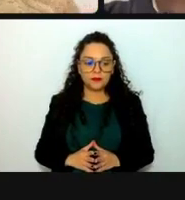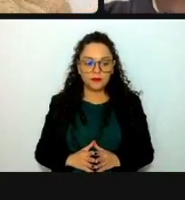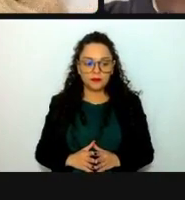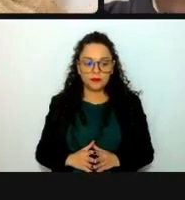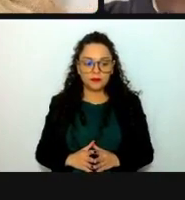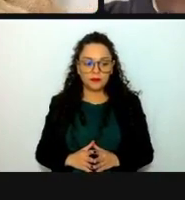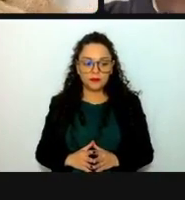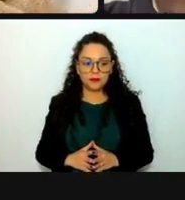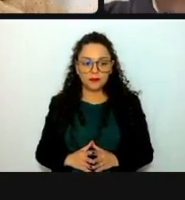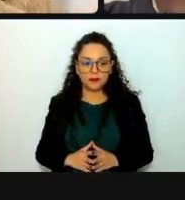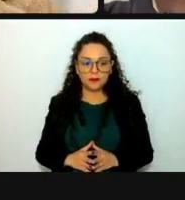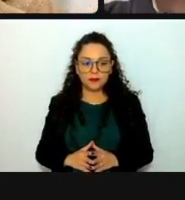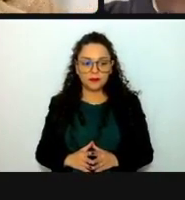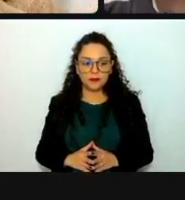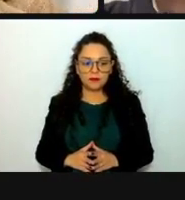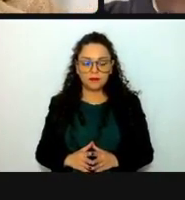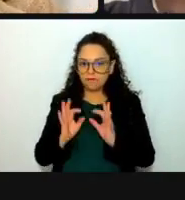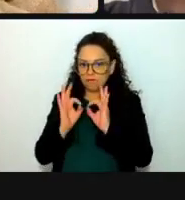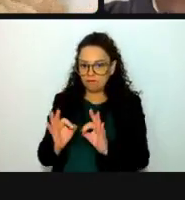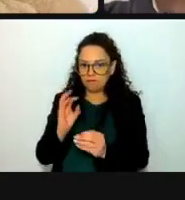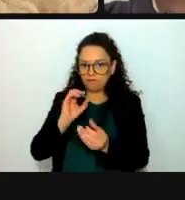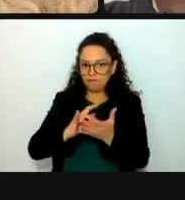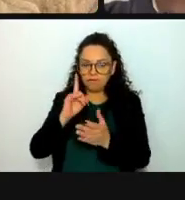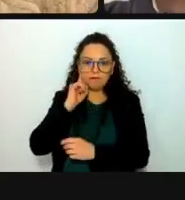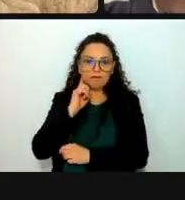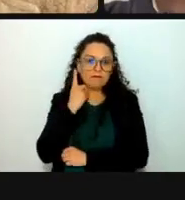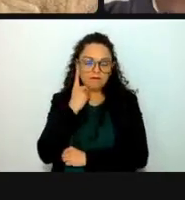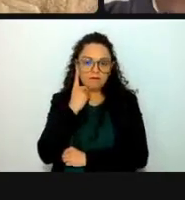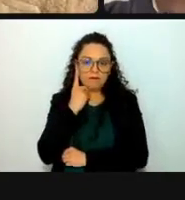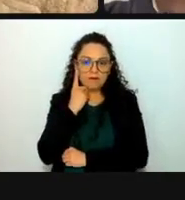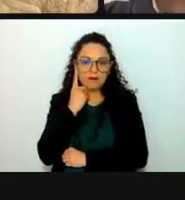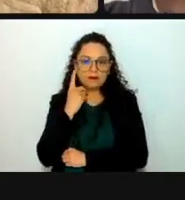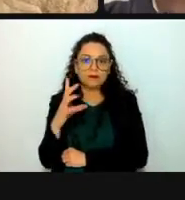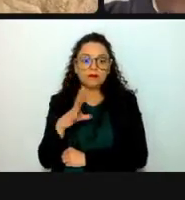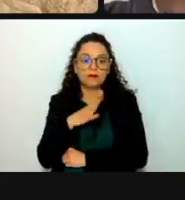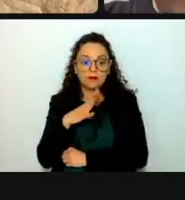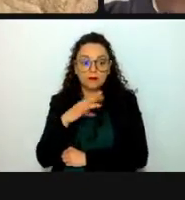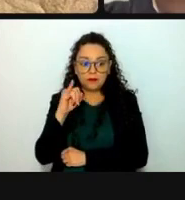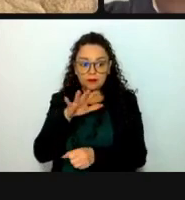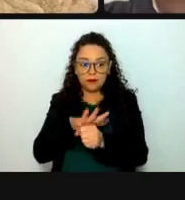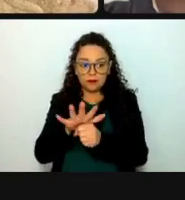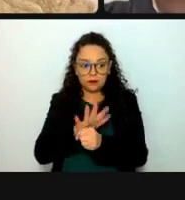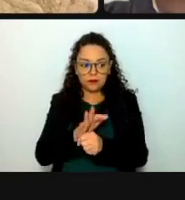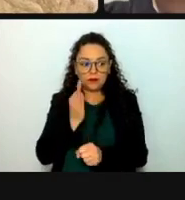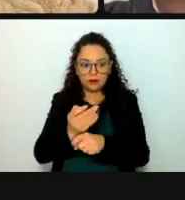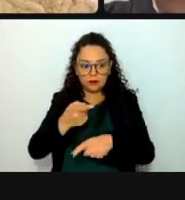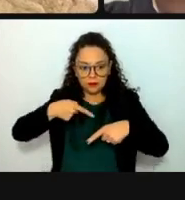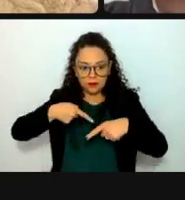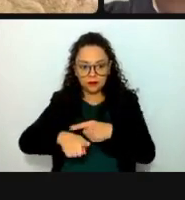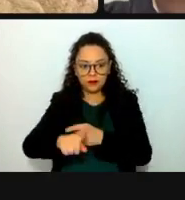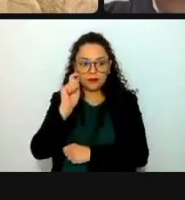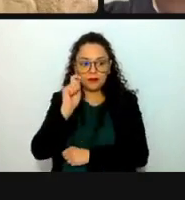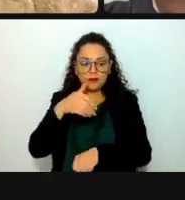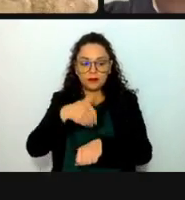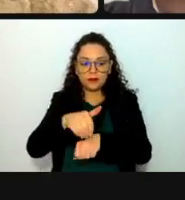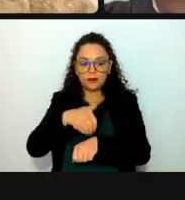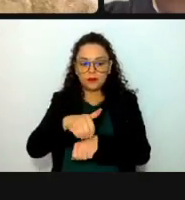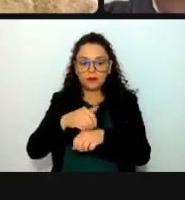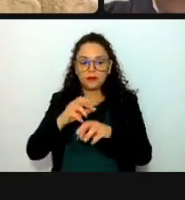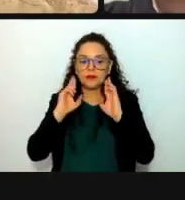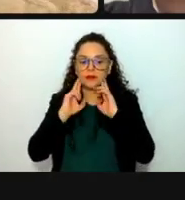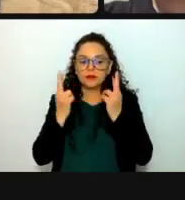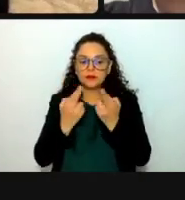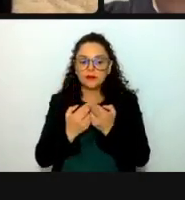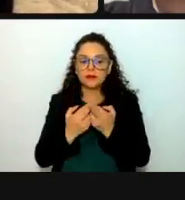Perfecto. Muchas gracias, diputada. Toda vez que contamos con el corte, damos inicio a la renovación de la décimo primera sesión ordinaria de la